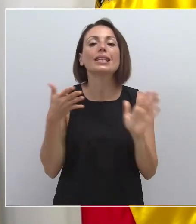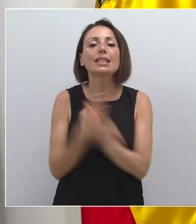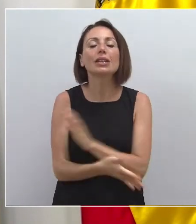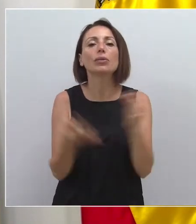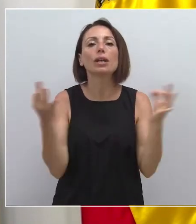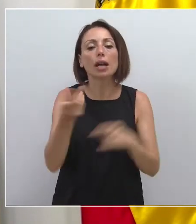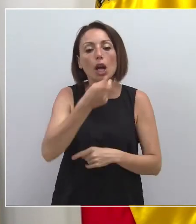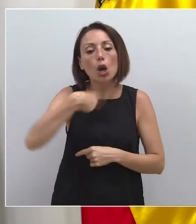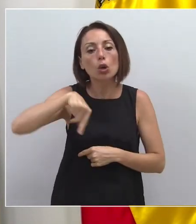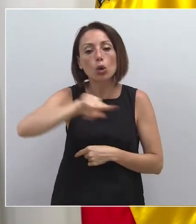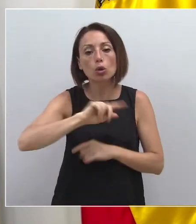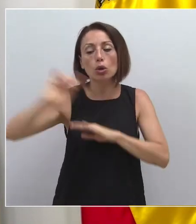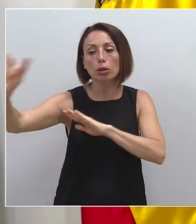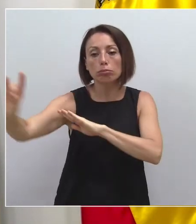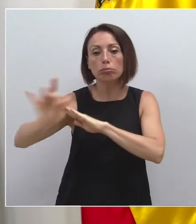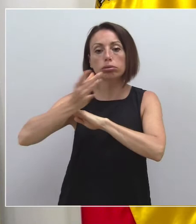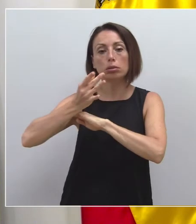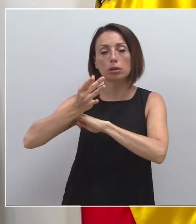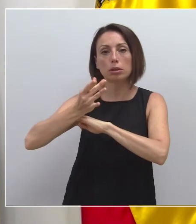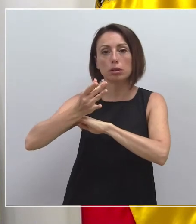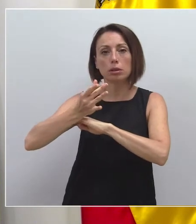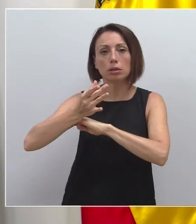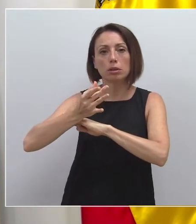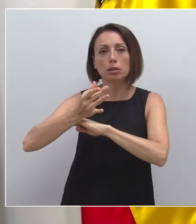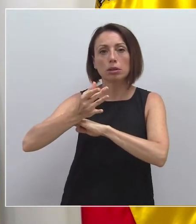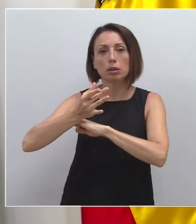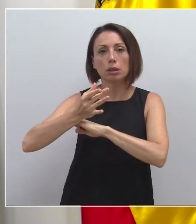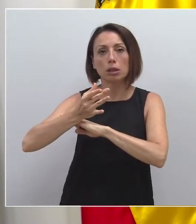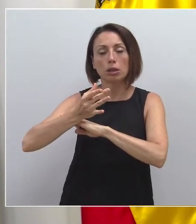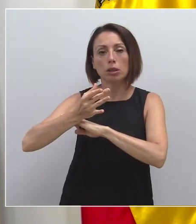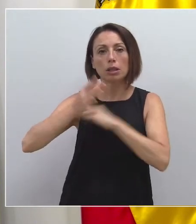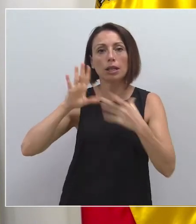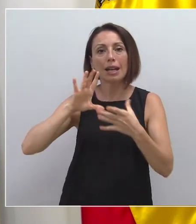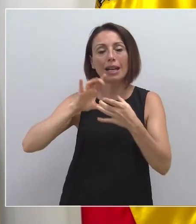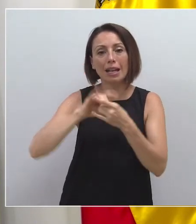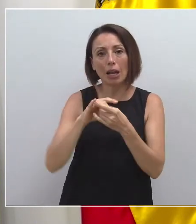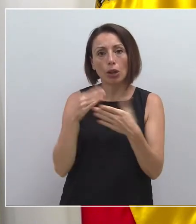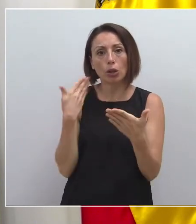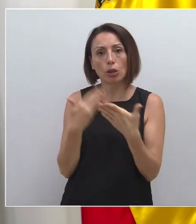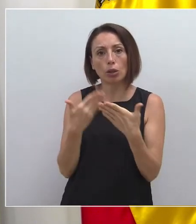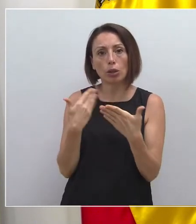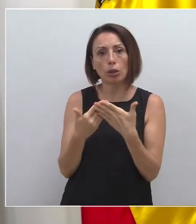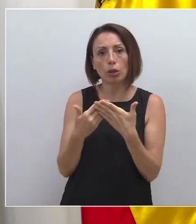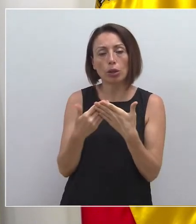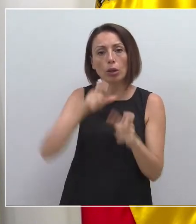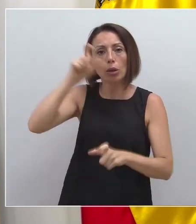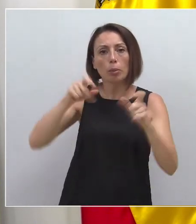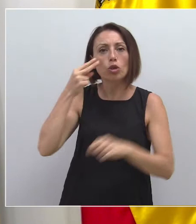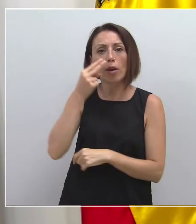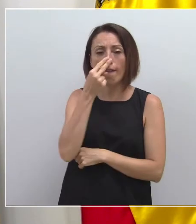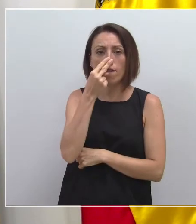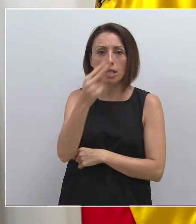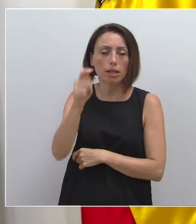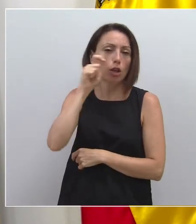Nosotros recibiremos la relación nominal de visitantes